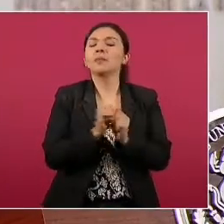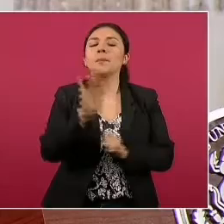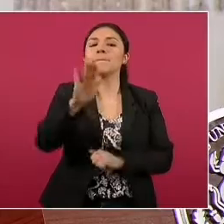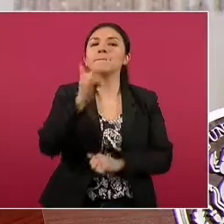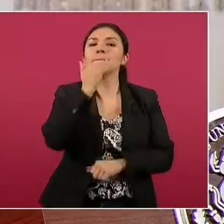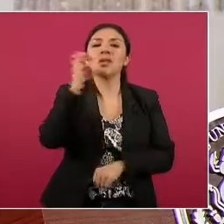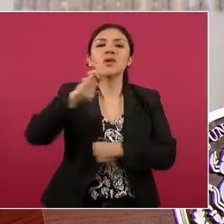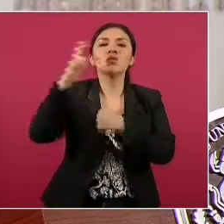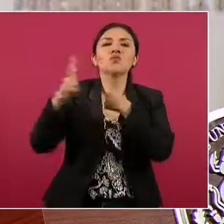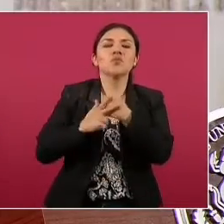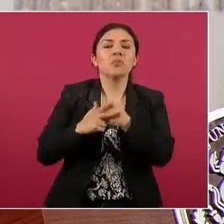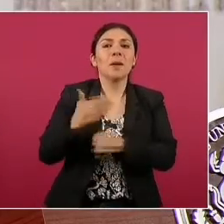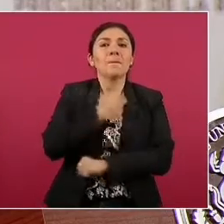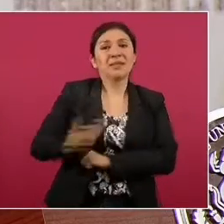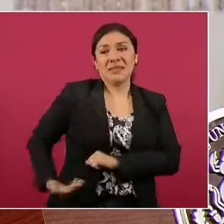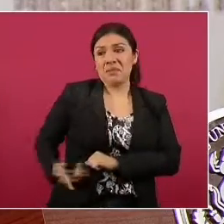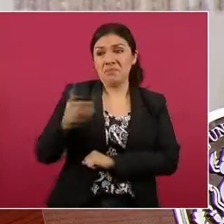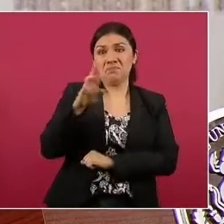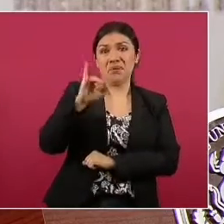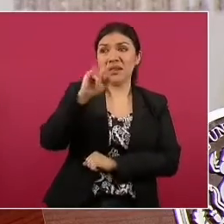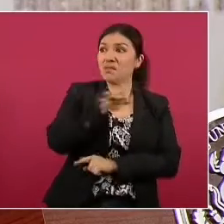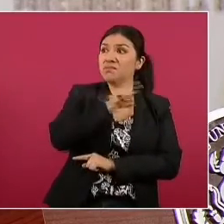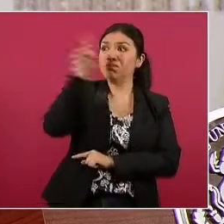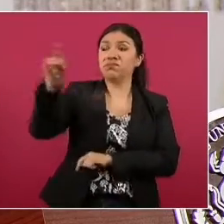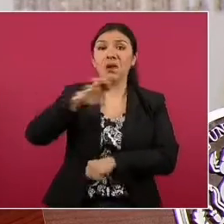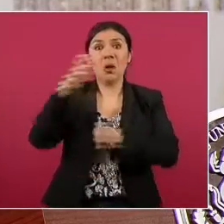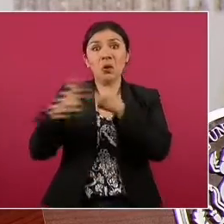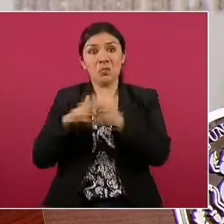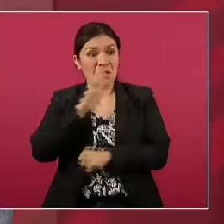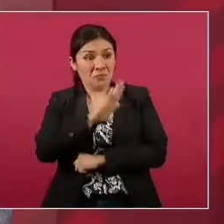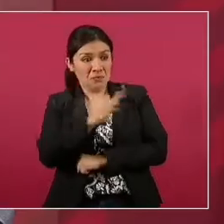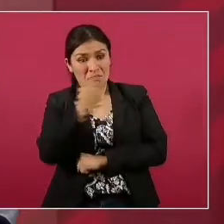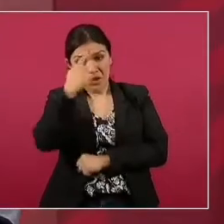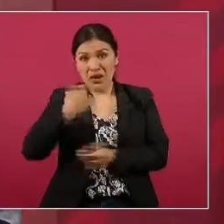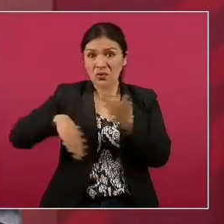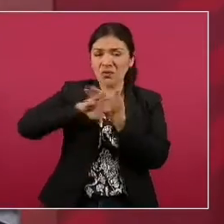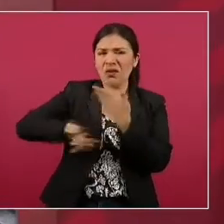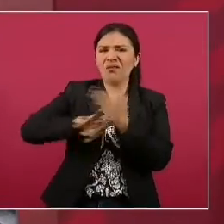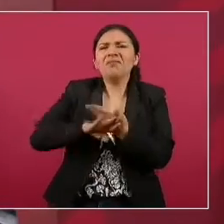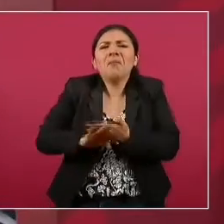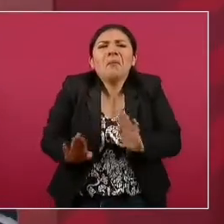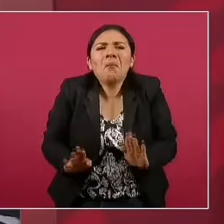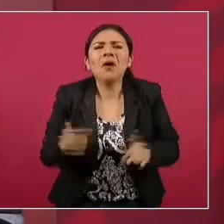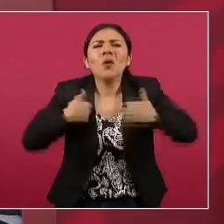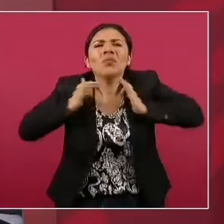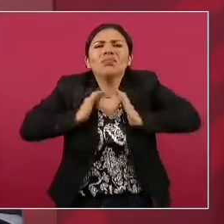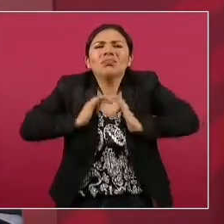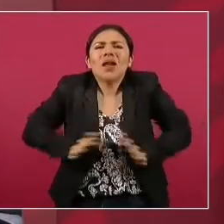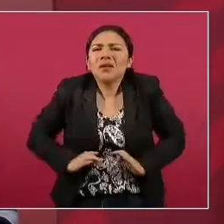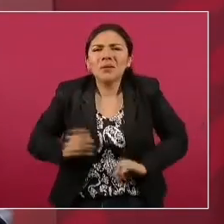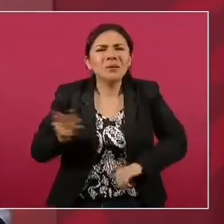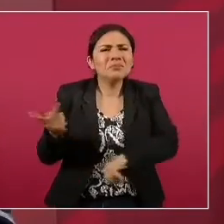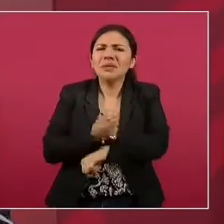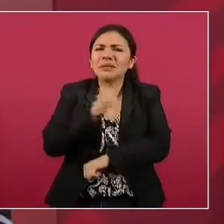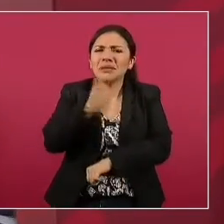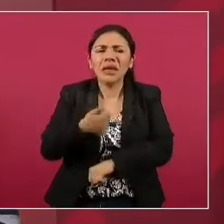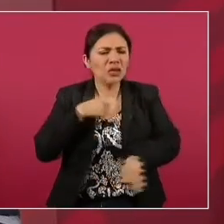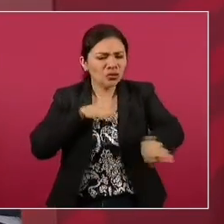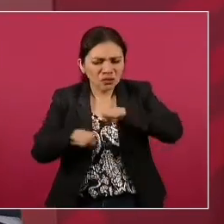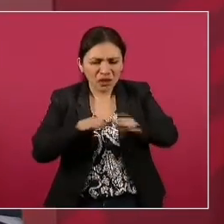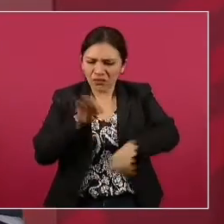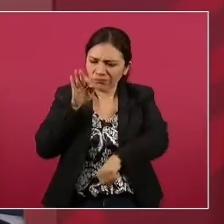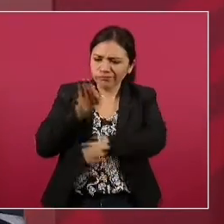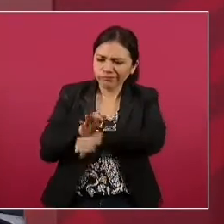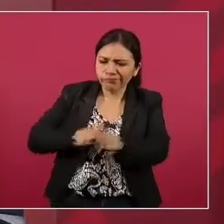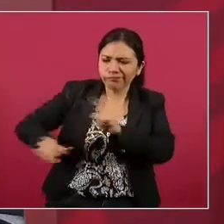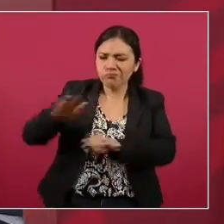Europa, el presidente del PRI, no pasa absolutamente nada. Tengo mi conciencia tranquila, estoy trabajando para el